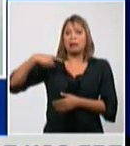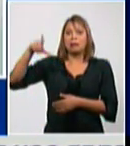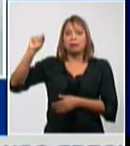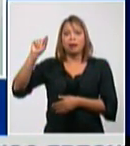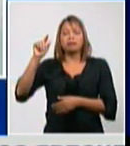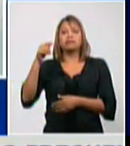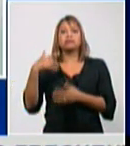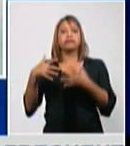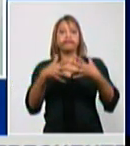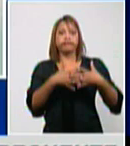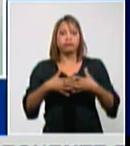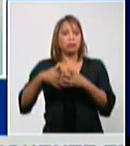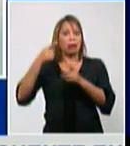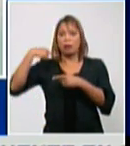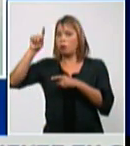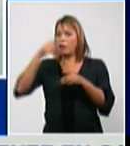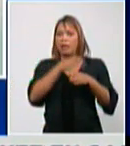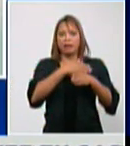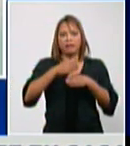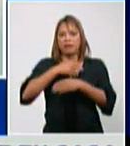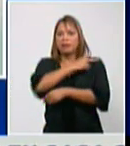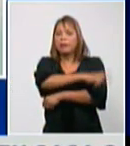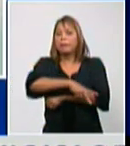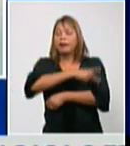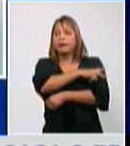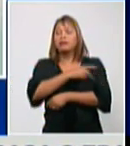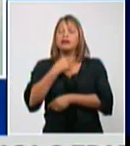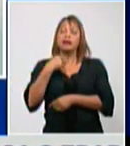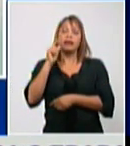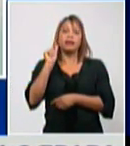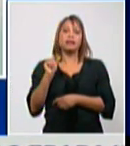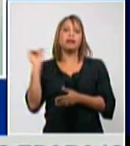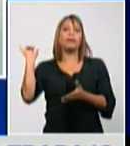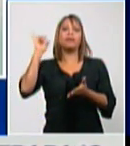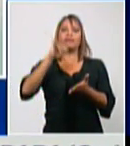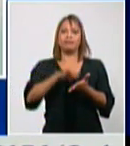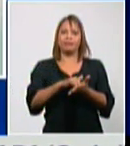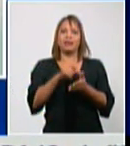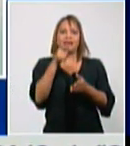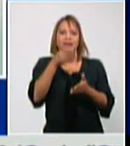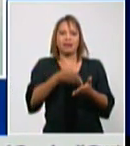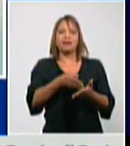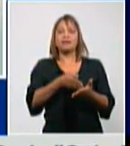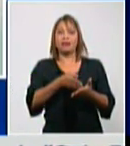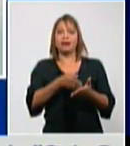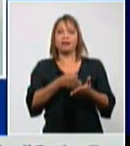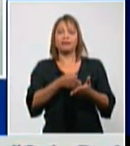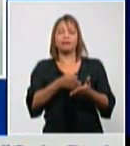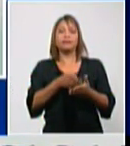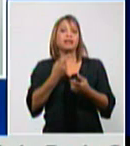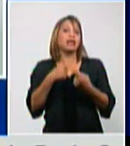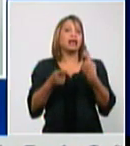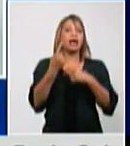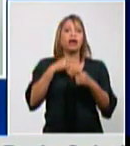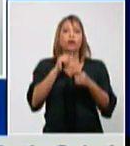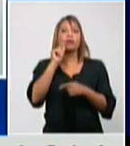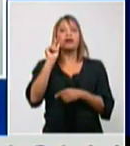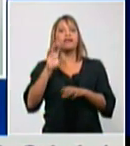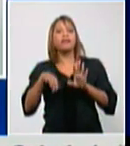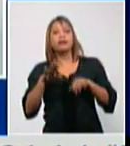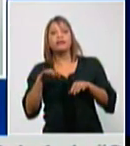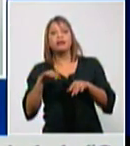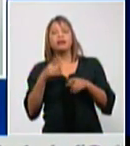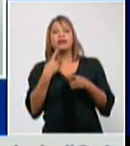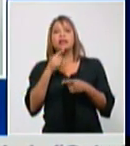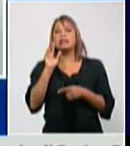avión hay un número de cubanos que se encuentran en el exterior que en algunos casos como se menciona se dice no